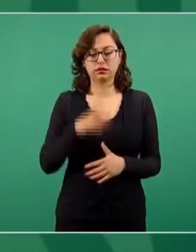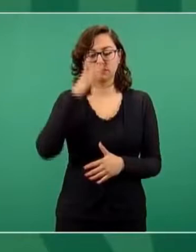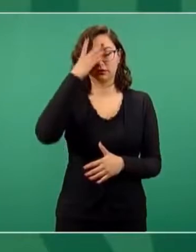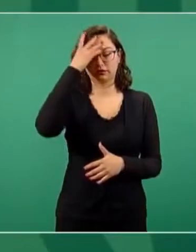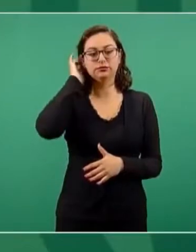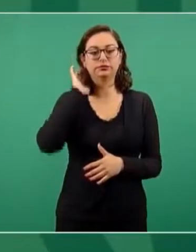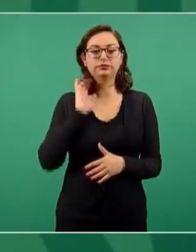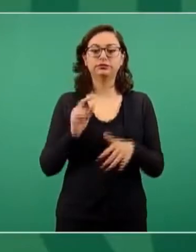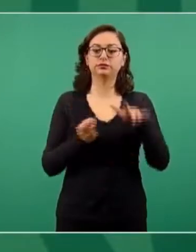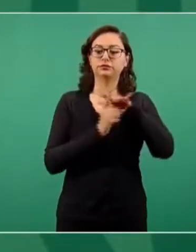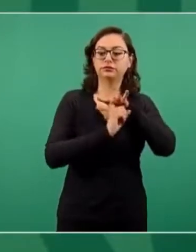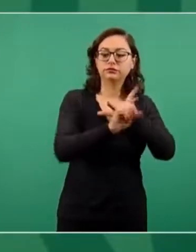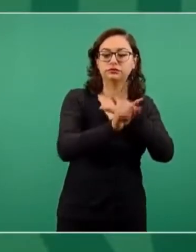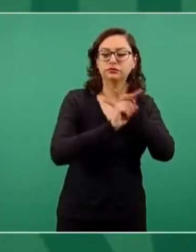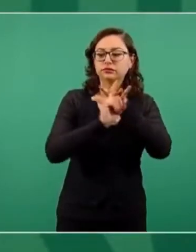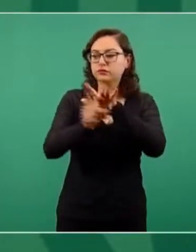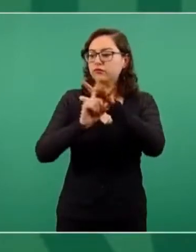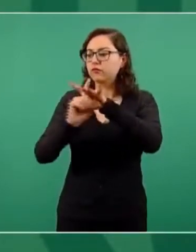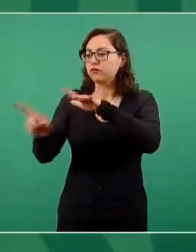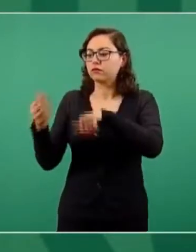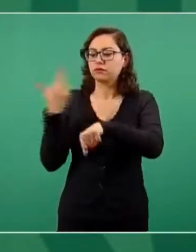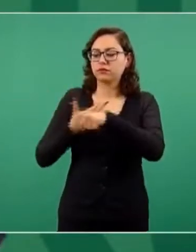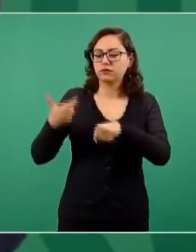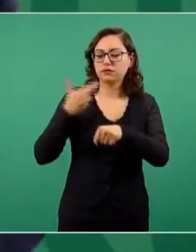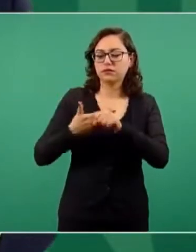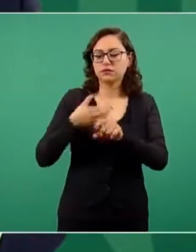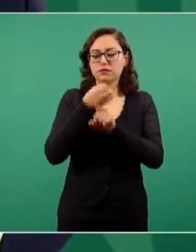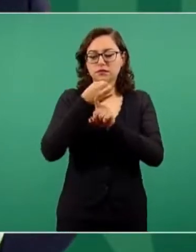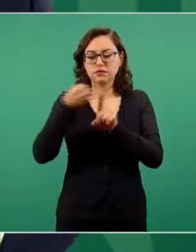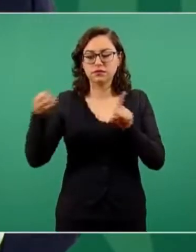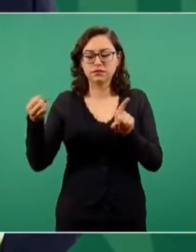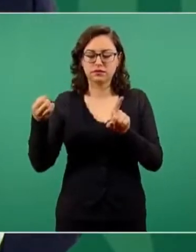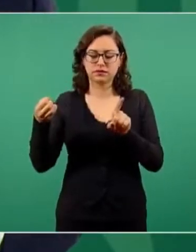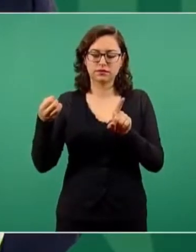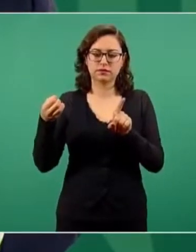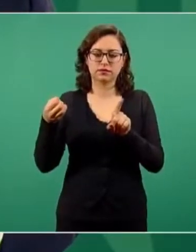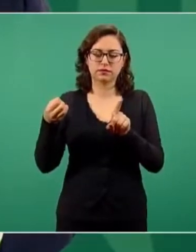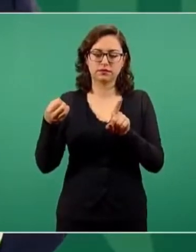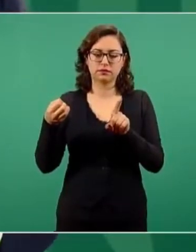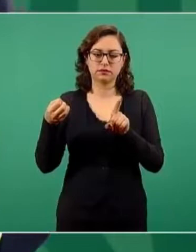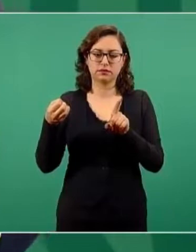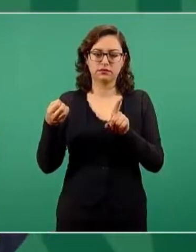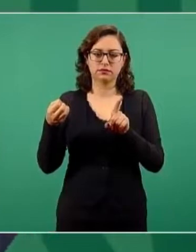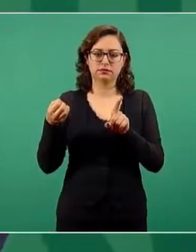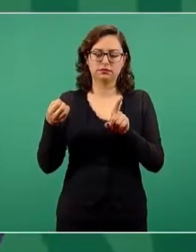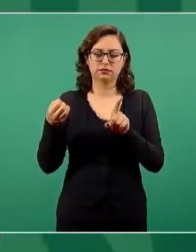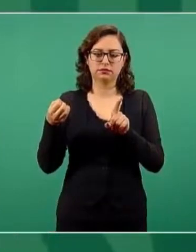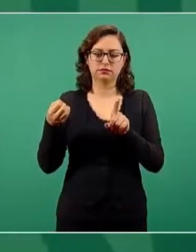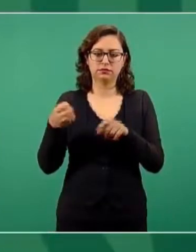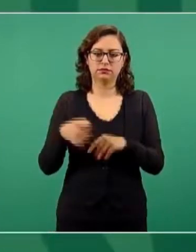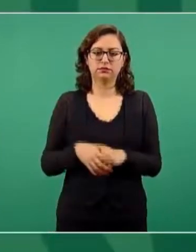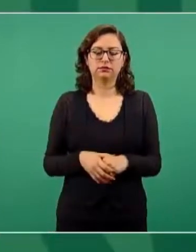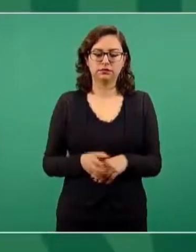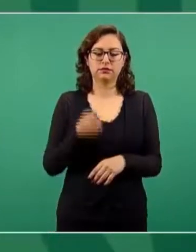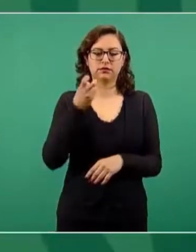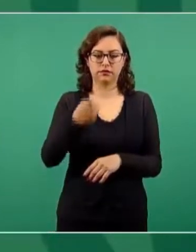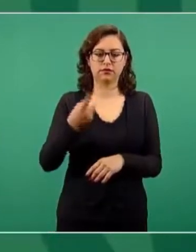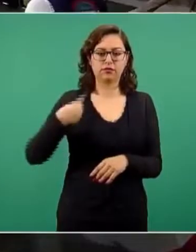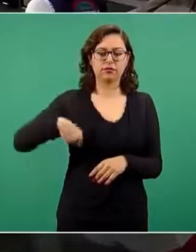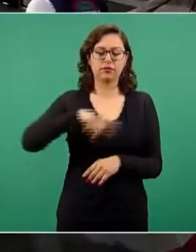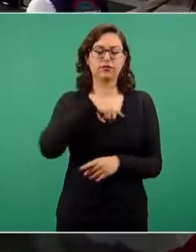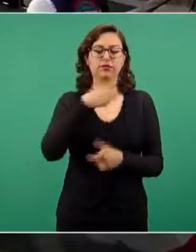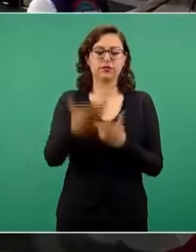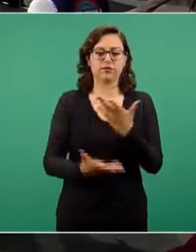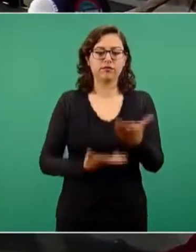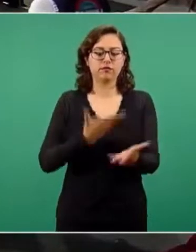migración, darle cauce a la migración. Eso es lo que estamos proponiendo.